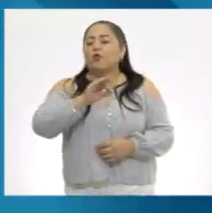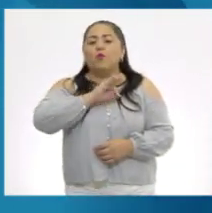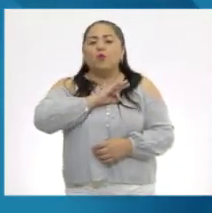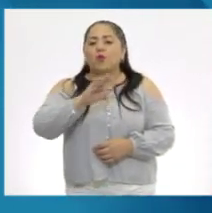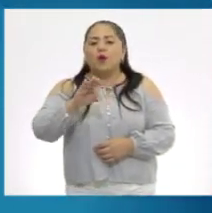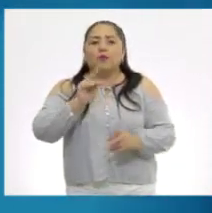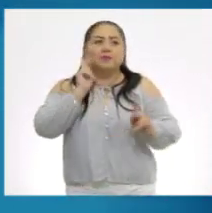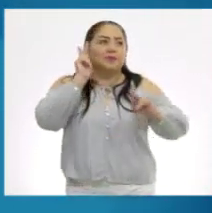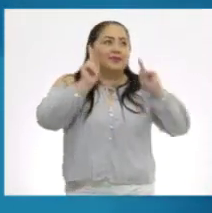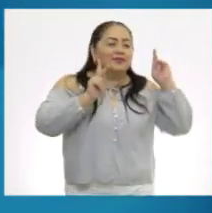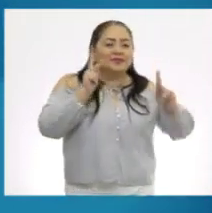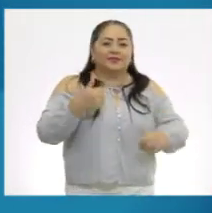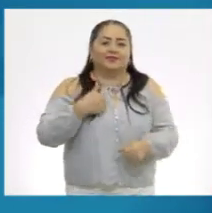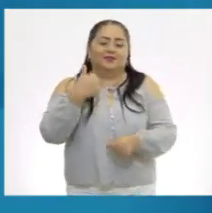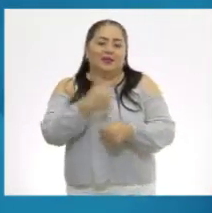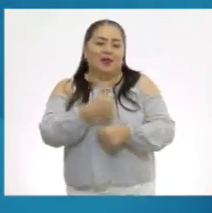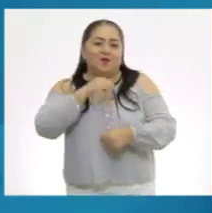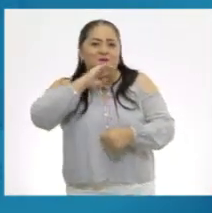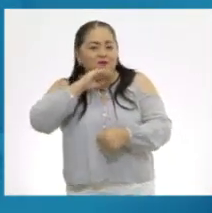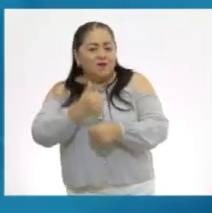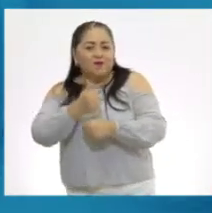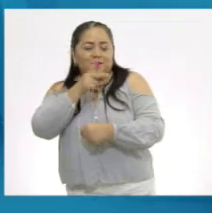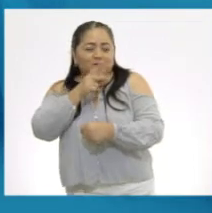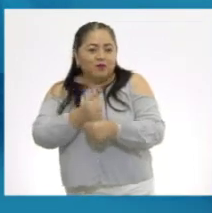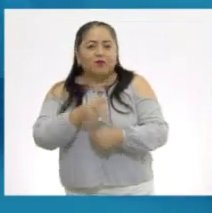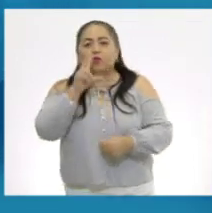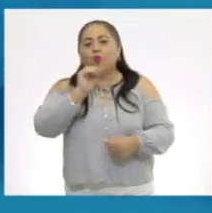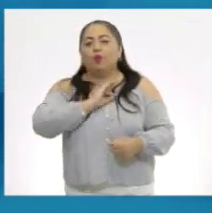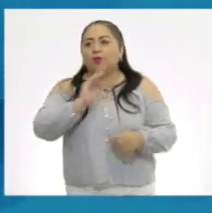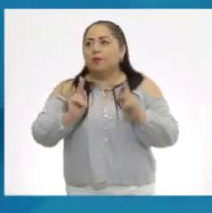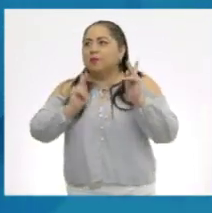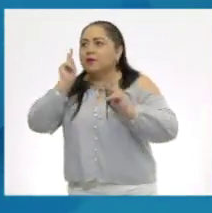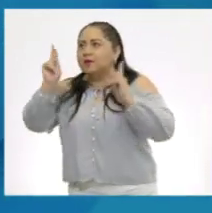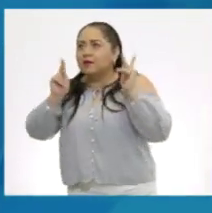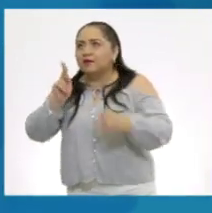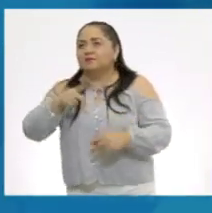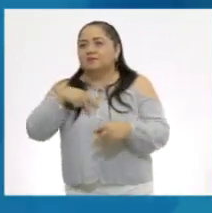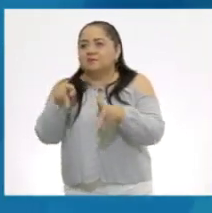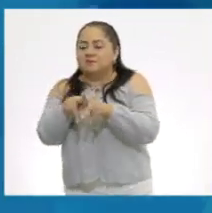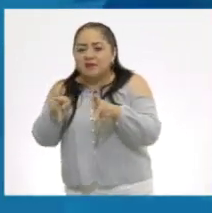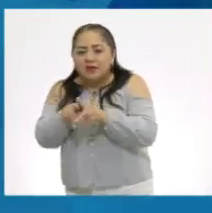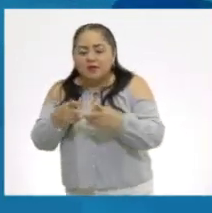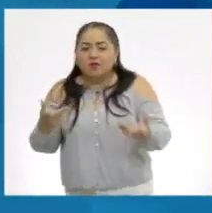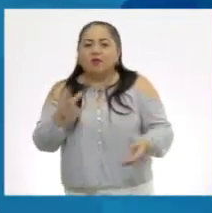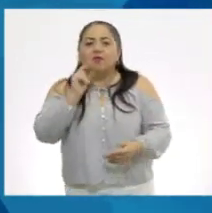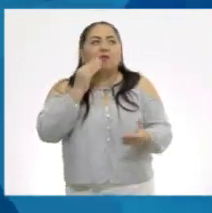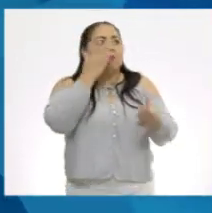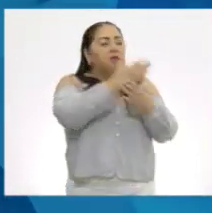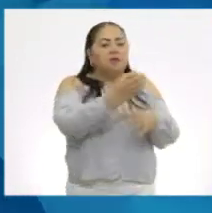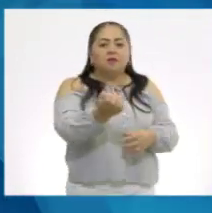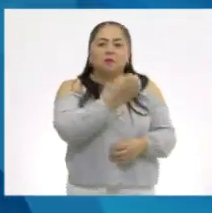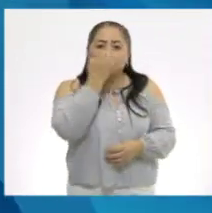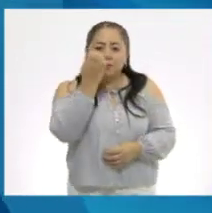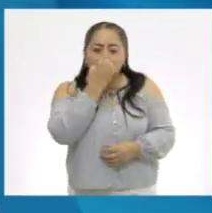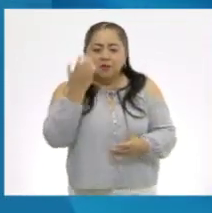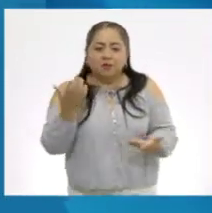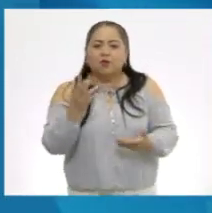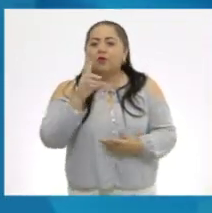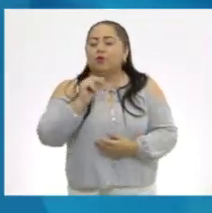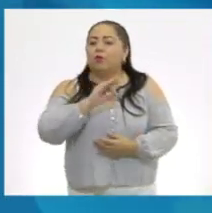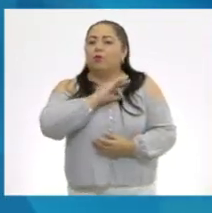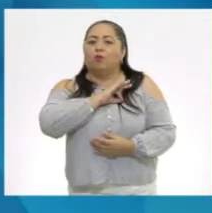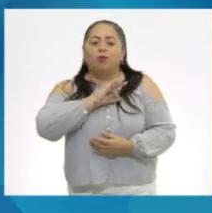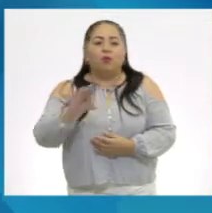visitar a mis abuelitos, no poder visitar a mis primos, no ir a la escuela, no